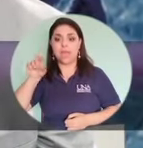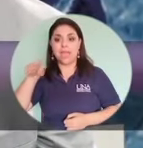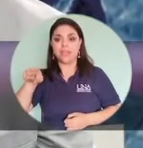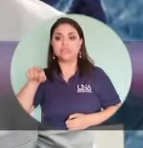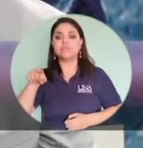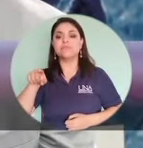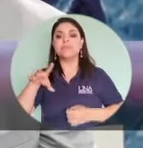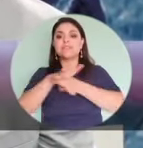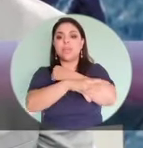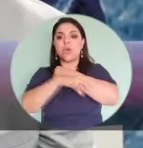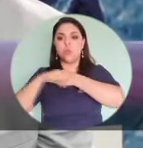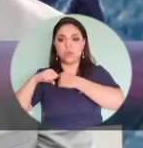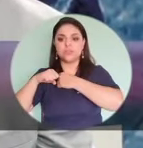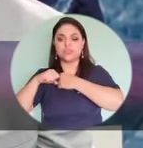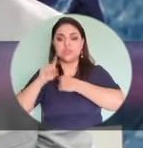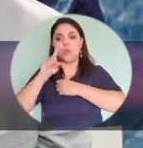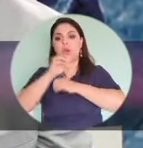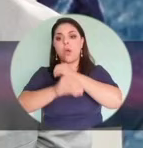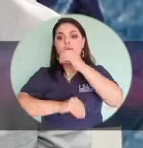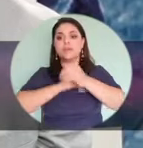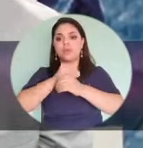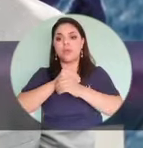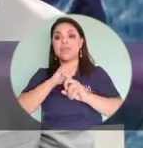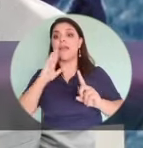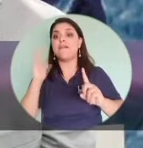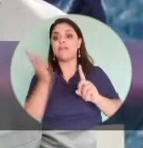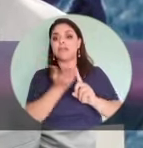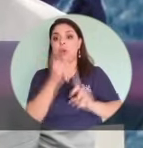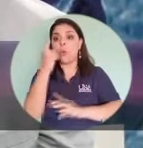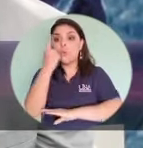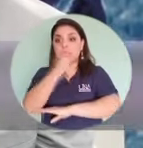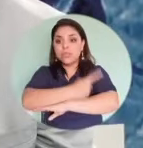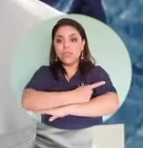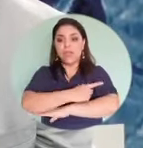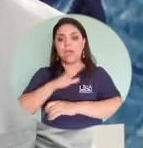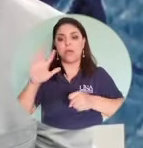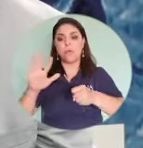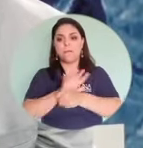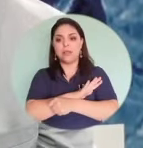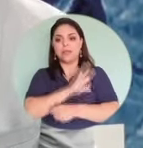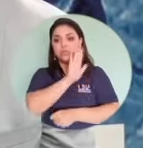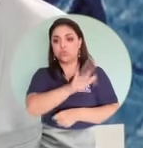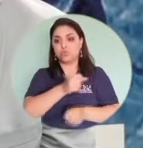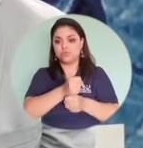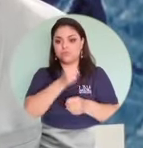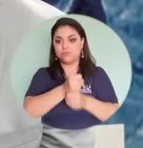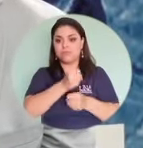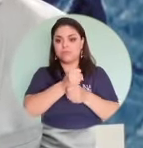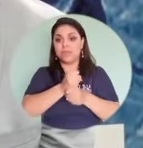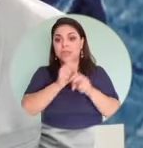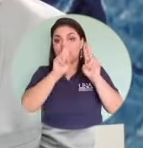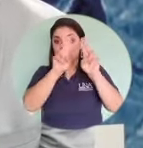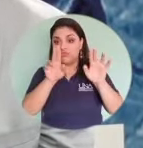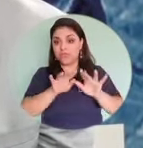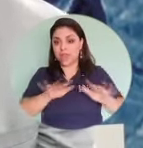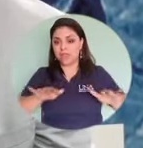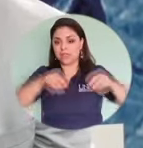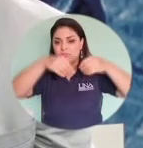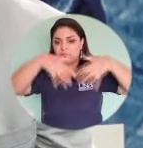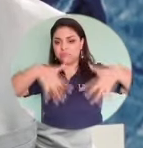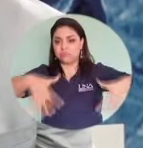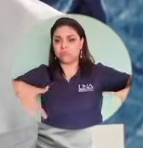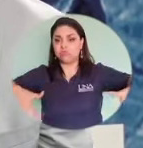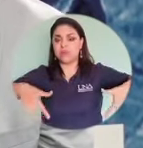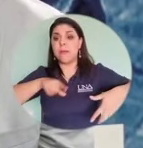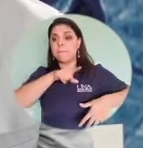organización y tuvieron afectación durante un día completo en sus operaciones. La red de sucursales de